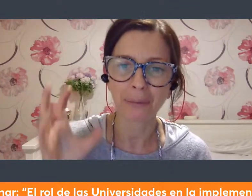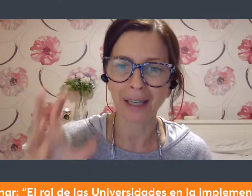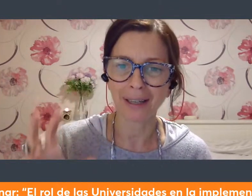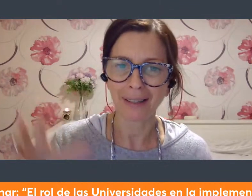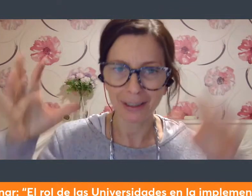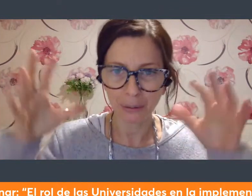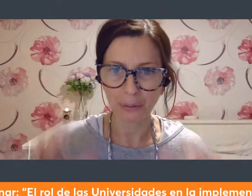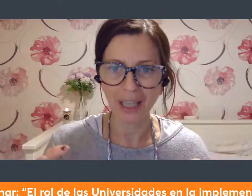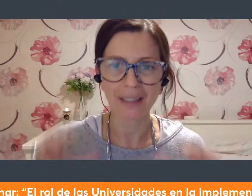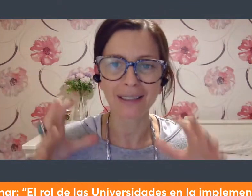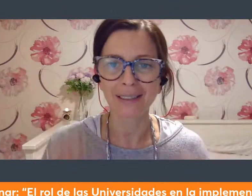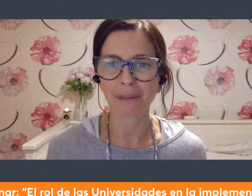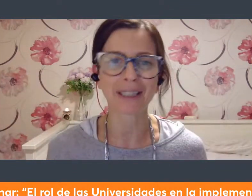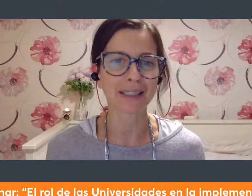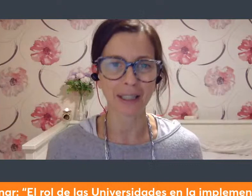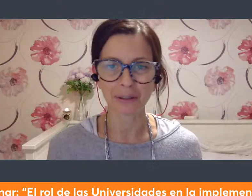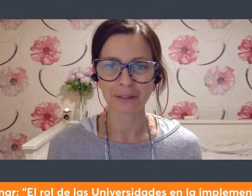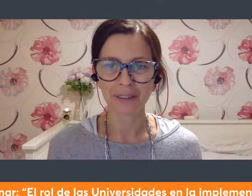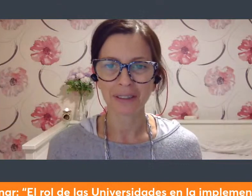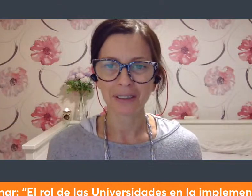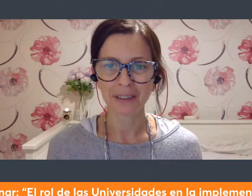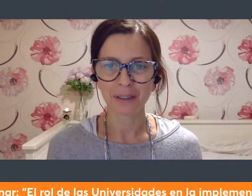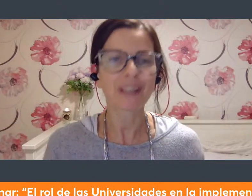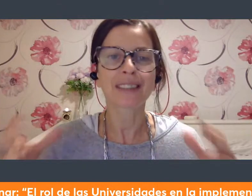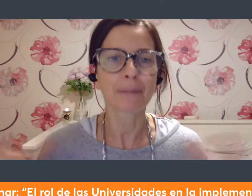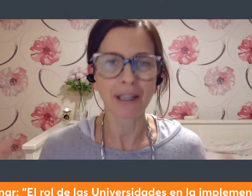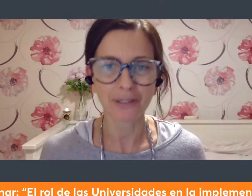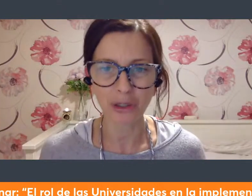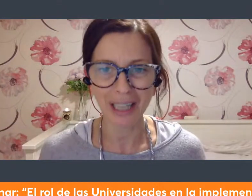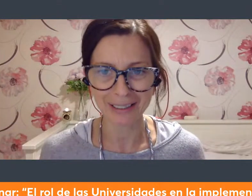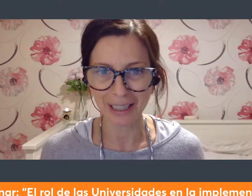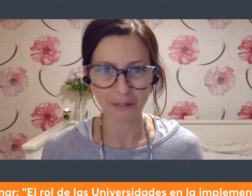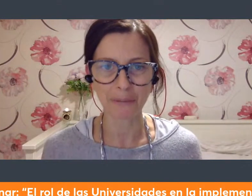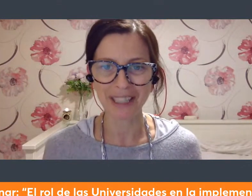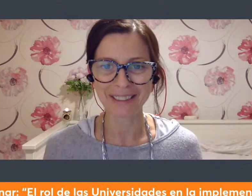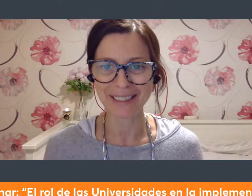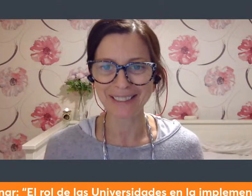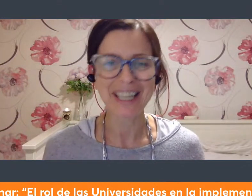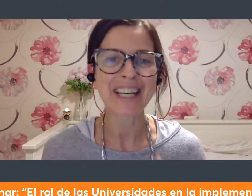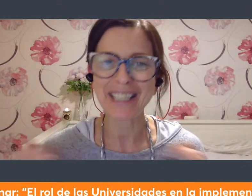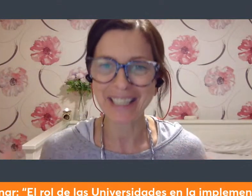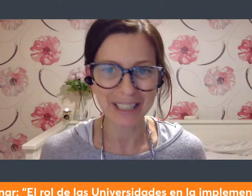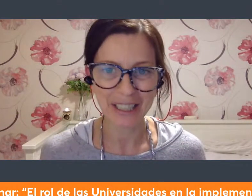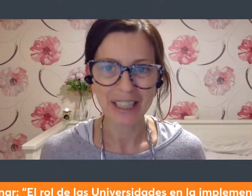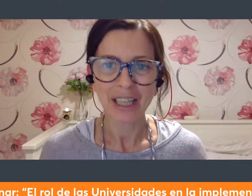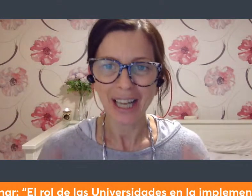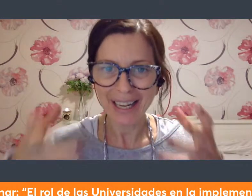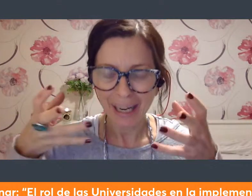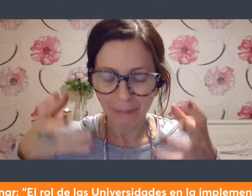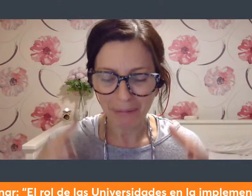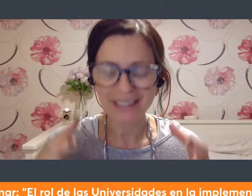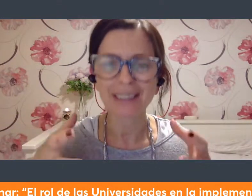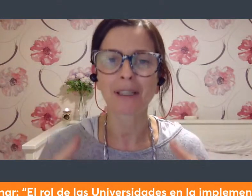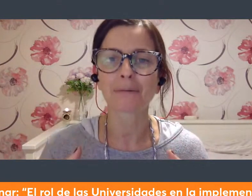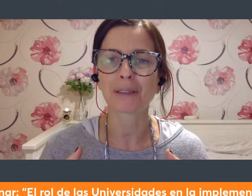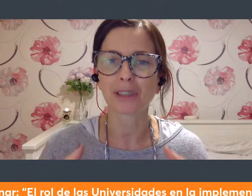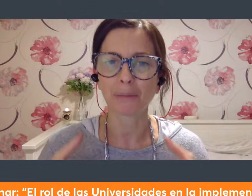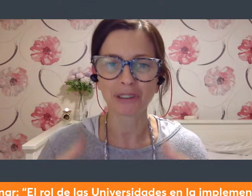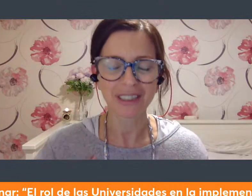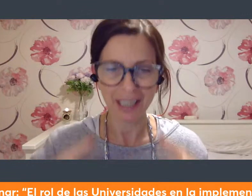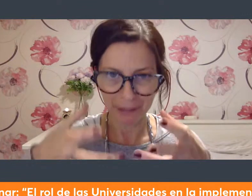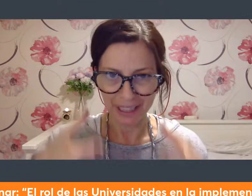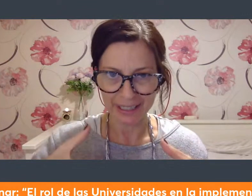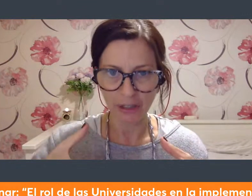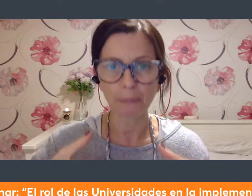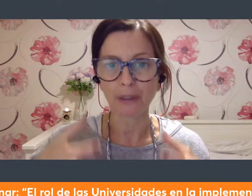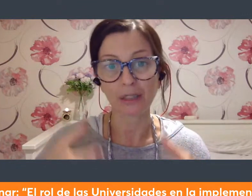primero que va a estructurar es el patriarcado no hay sistemas totalitarios feministas ni el primer sistema de